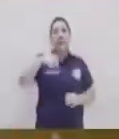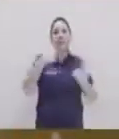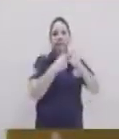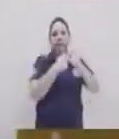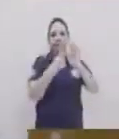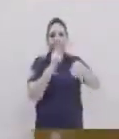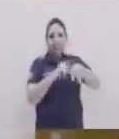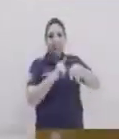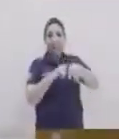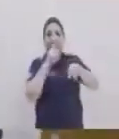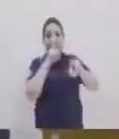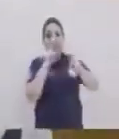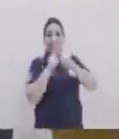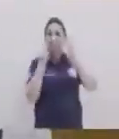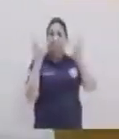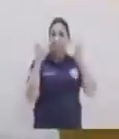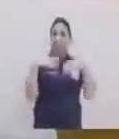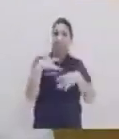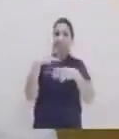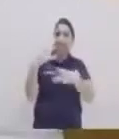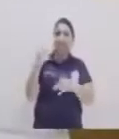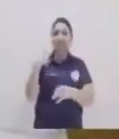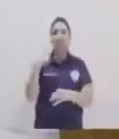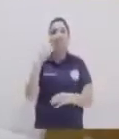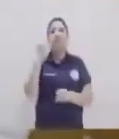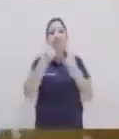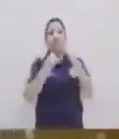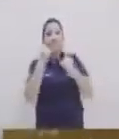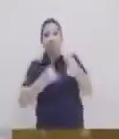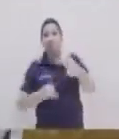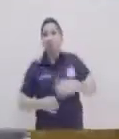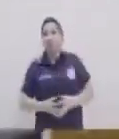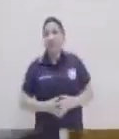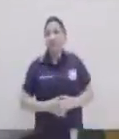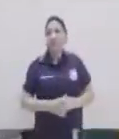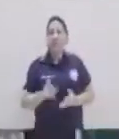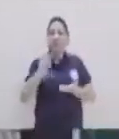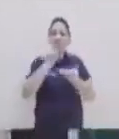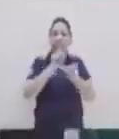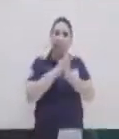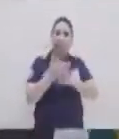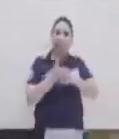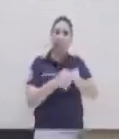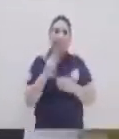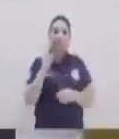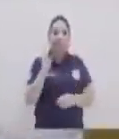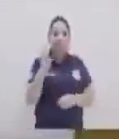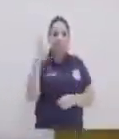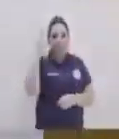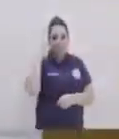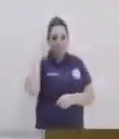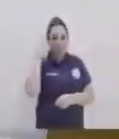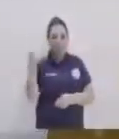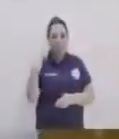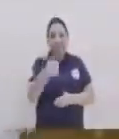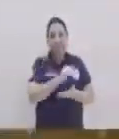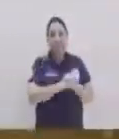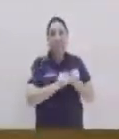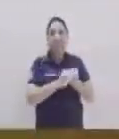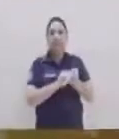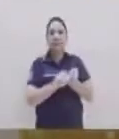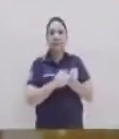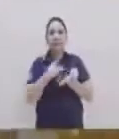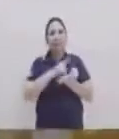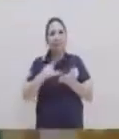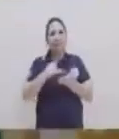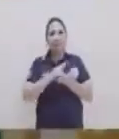gracias por su tiempo y por ese tema tan interesante. Ya para finalizar, yo le invito, por favor, porque recordemos la importancia de